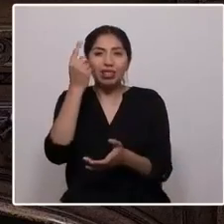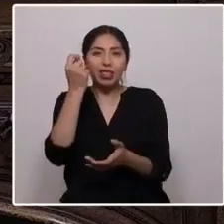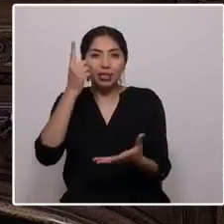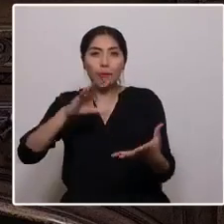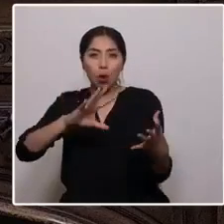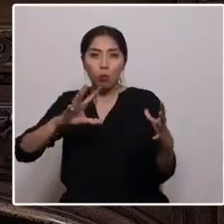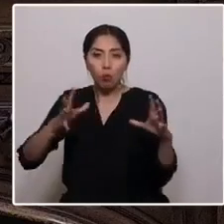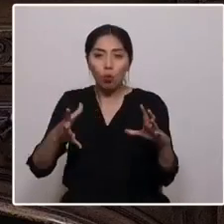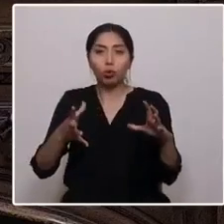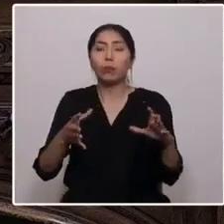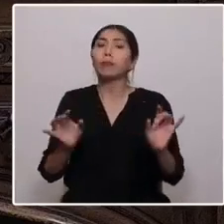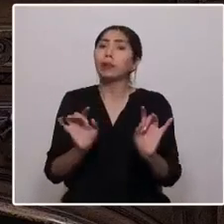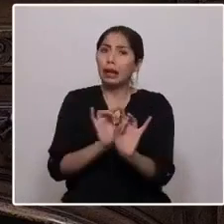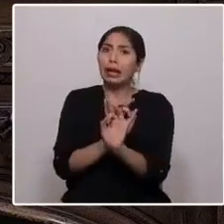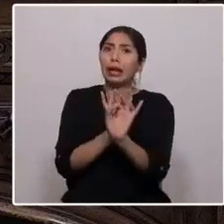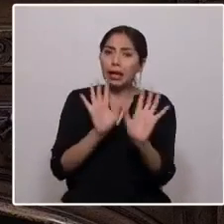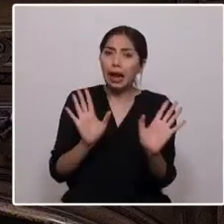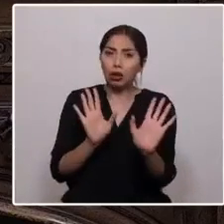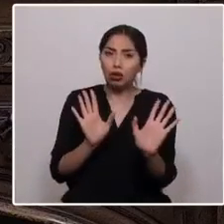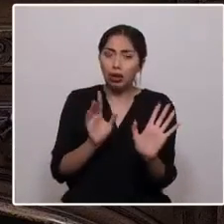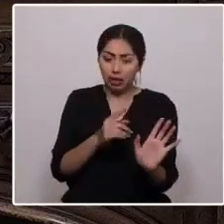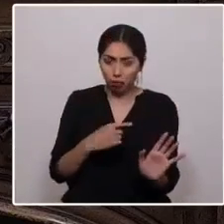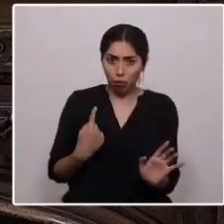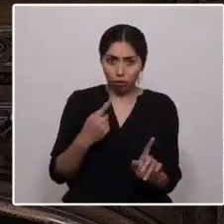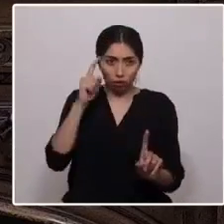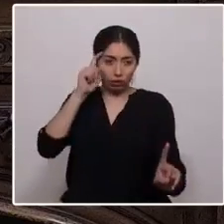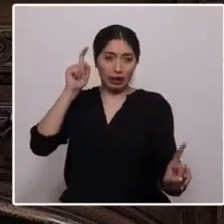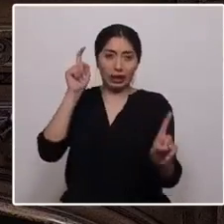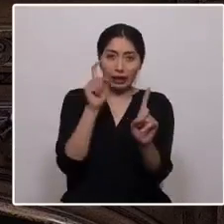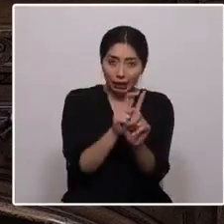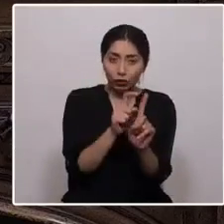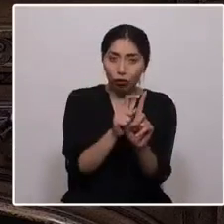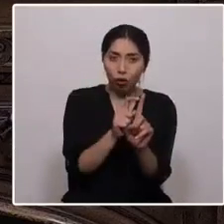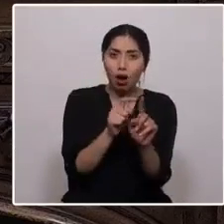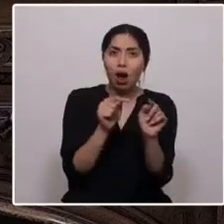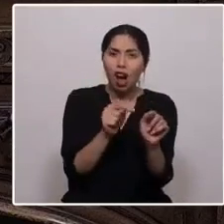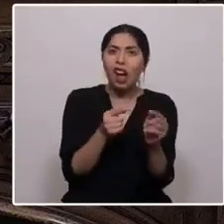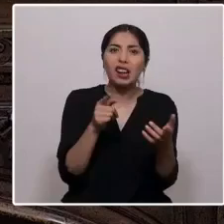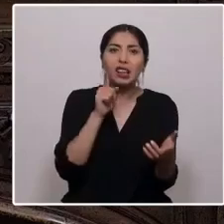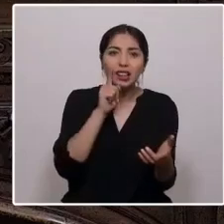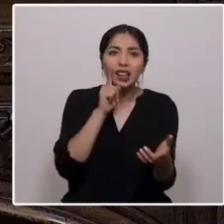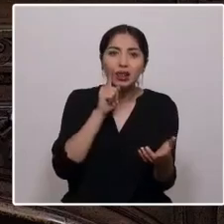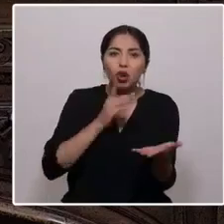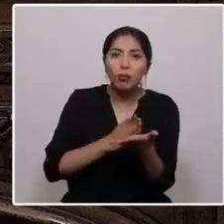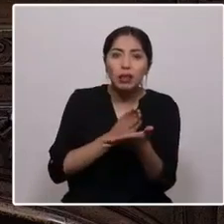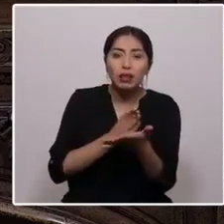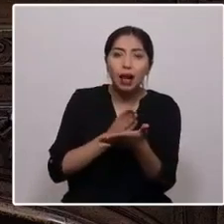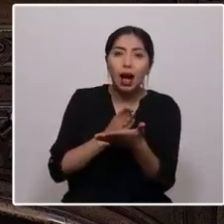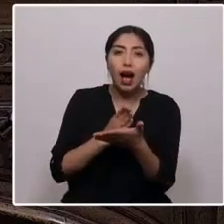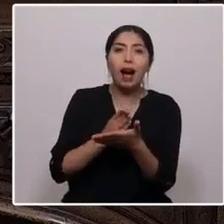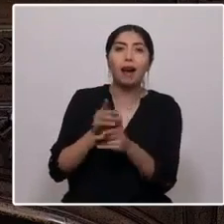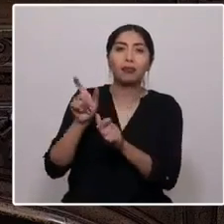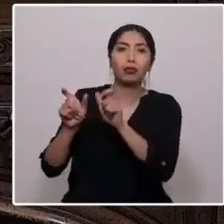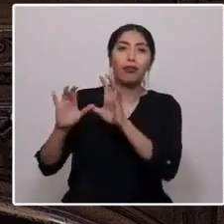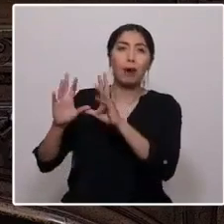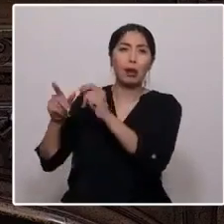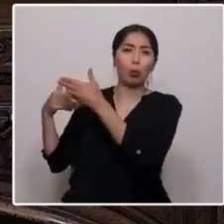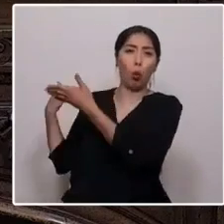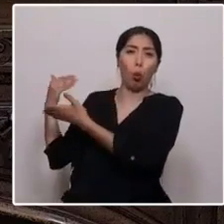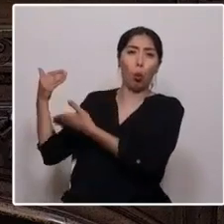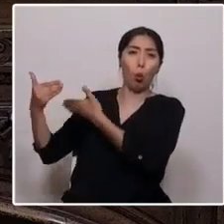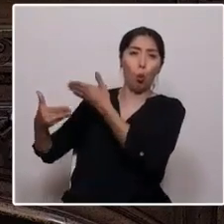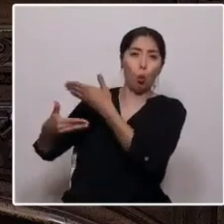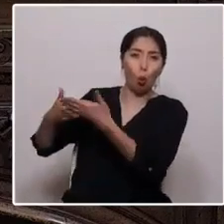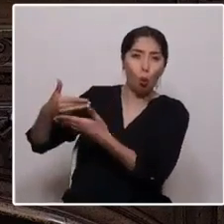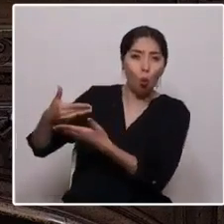teniendo claro que nuestra inspiración y objetivos son avalados por nuestros ancestros, sabios y matriarcas que nos guían con